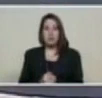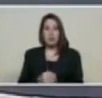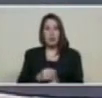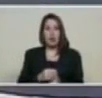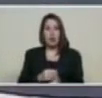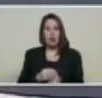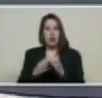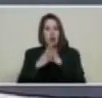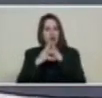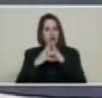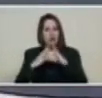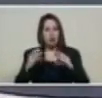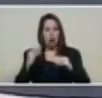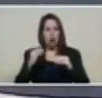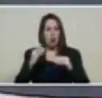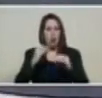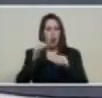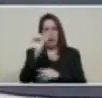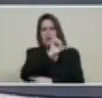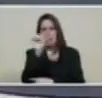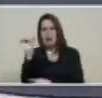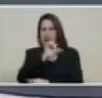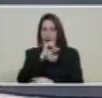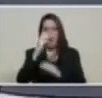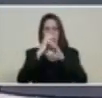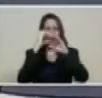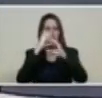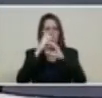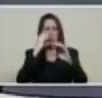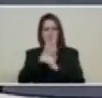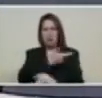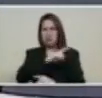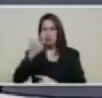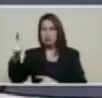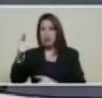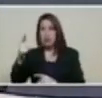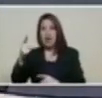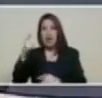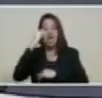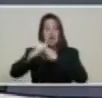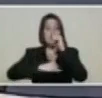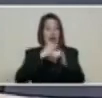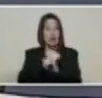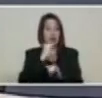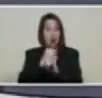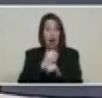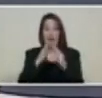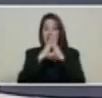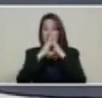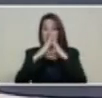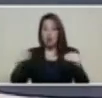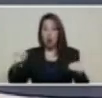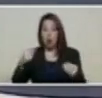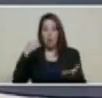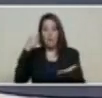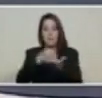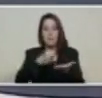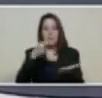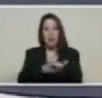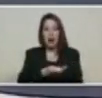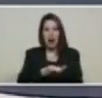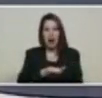tienen mucho que ver con el turismo y la introducción y facilitación